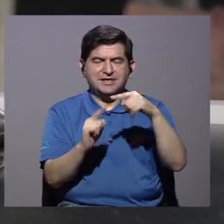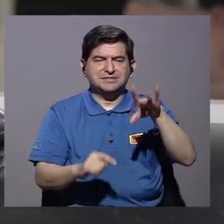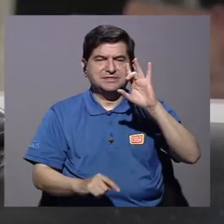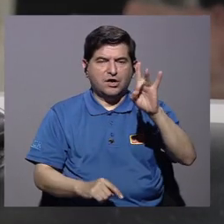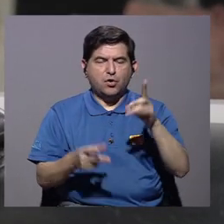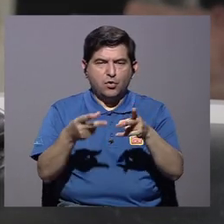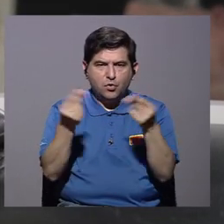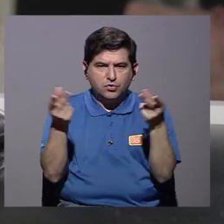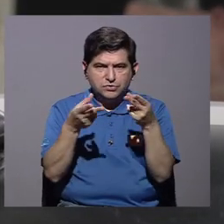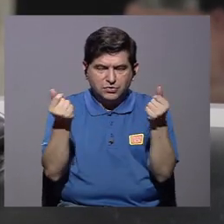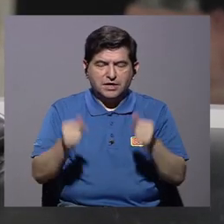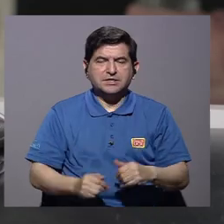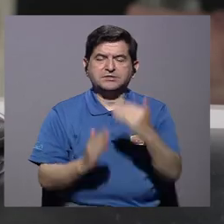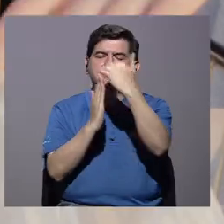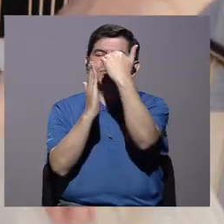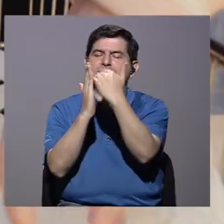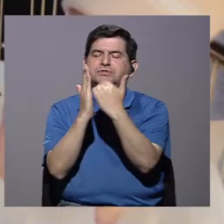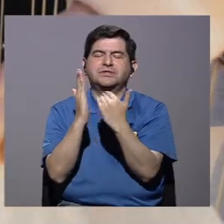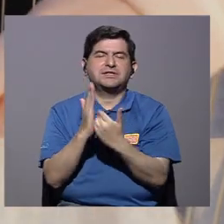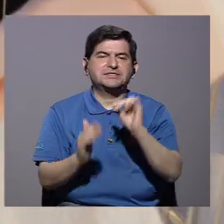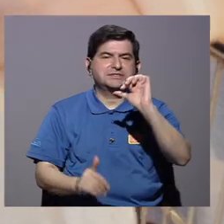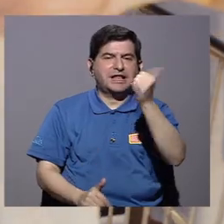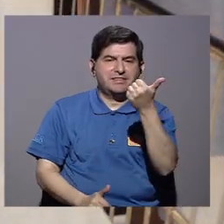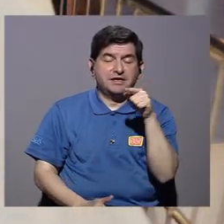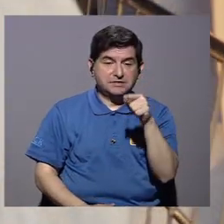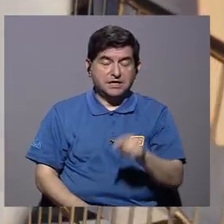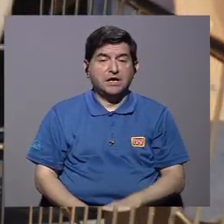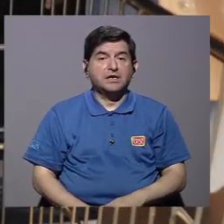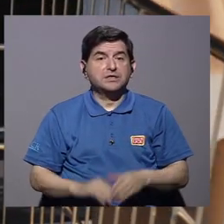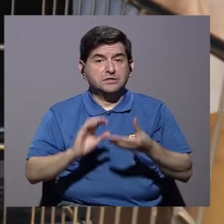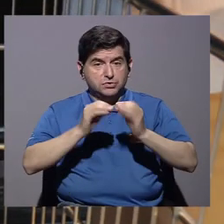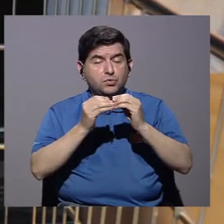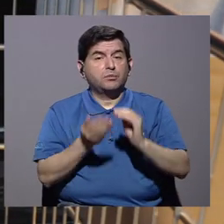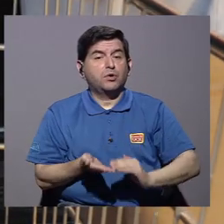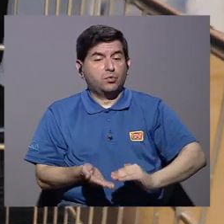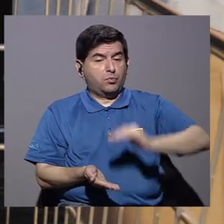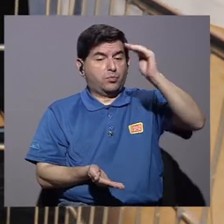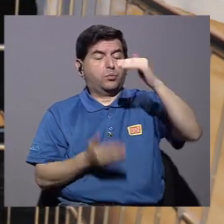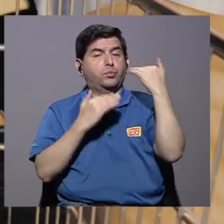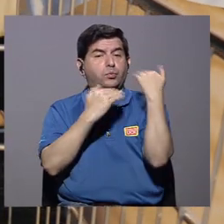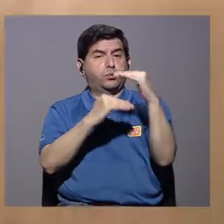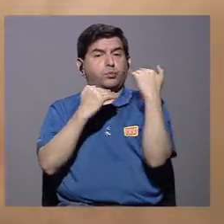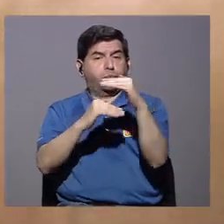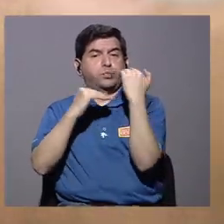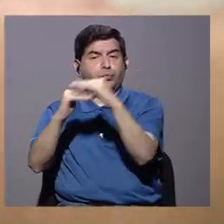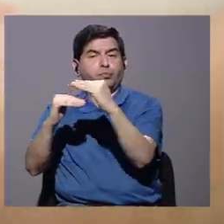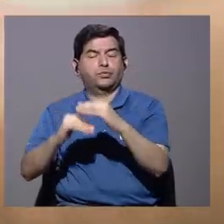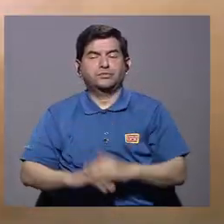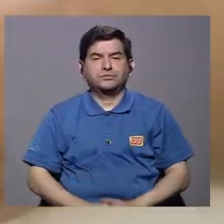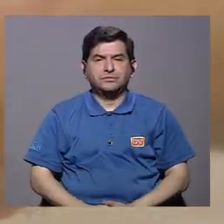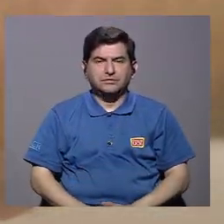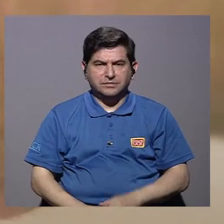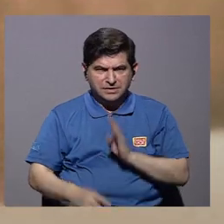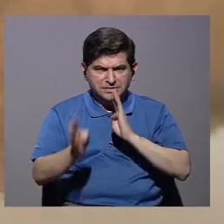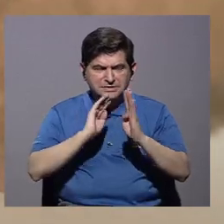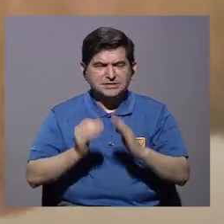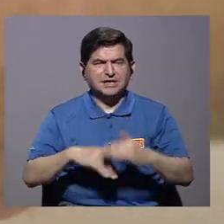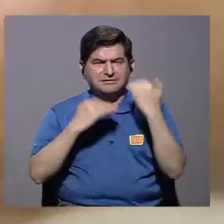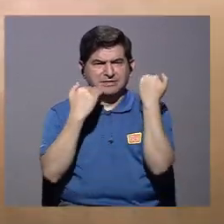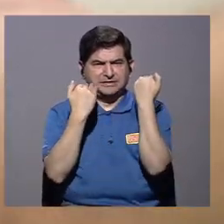restringiendo hasta 8 gastos en promedio de una lista de 10. Eso es una cantidad muy alta de restricciones.